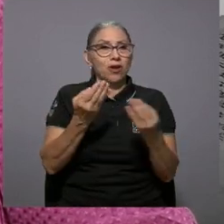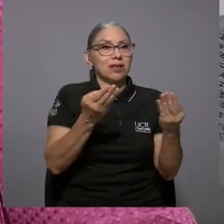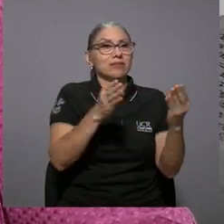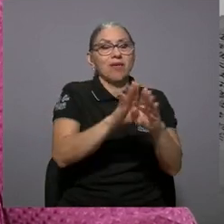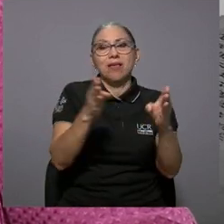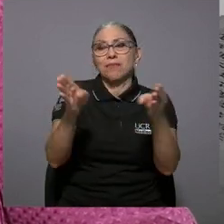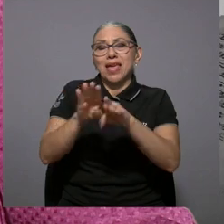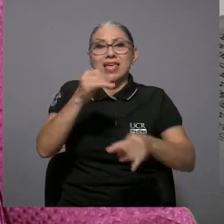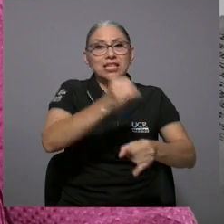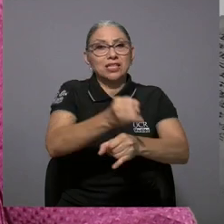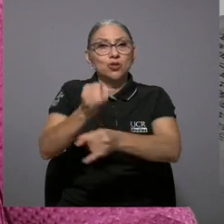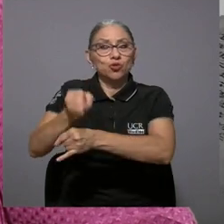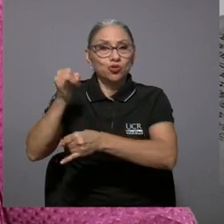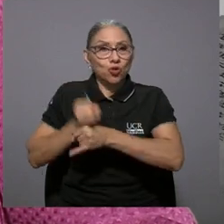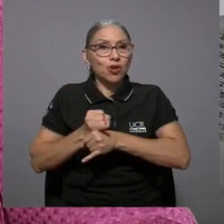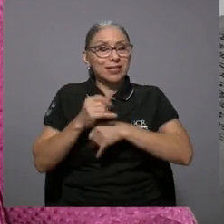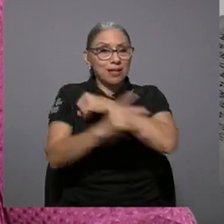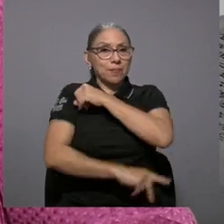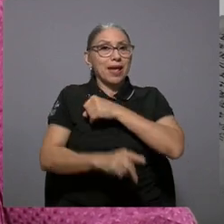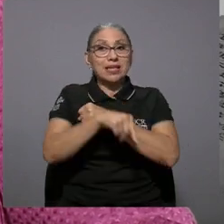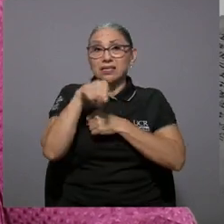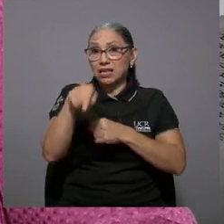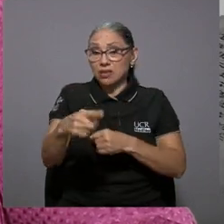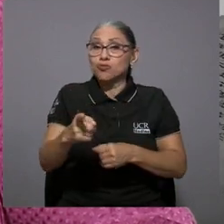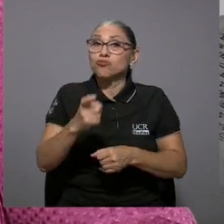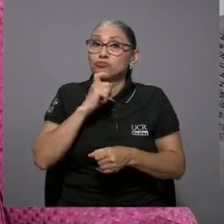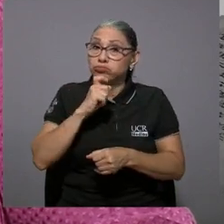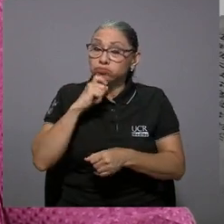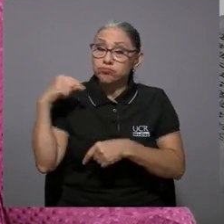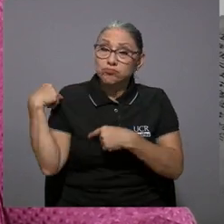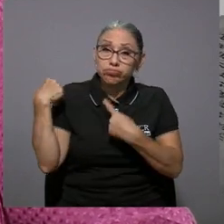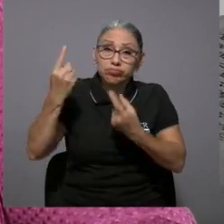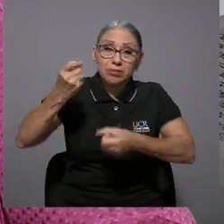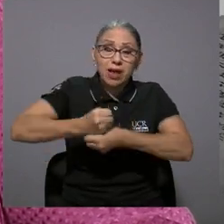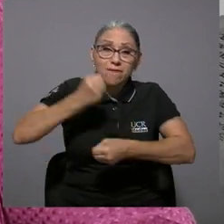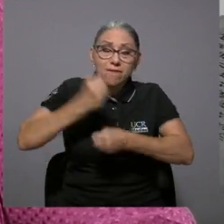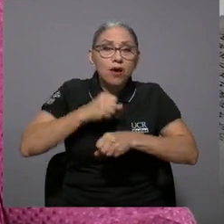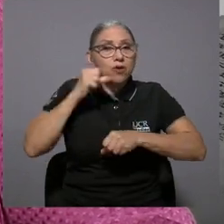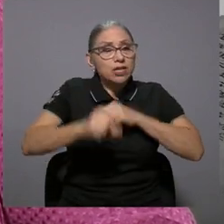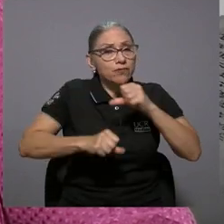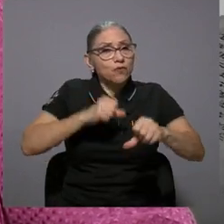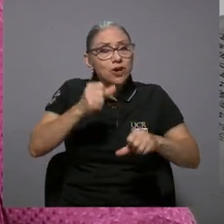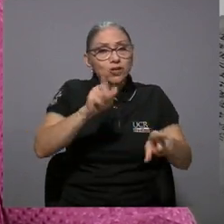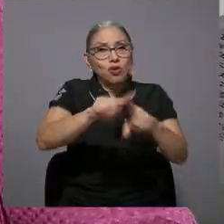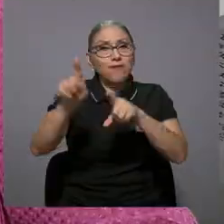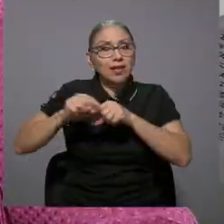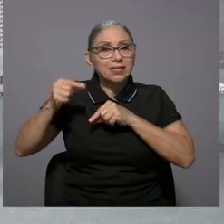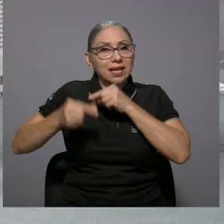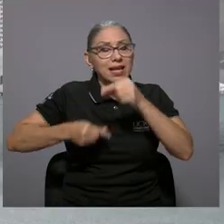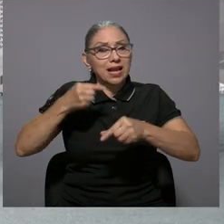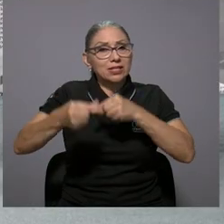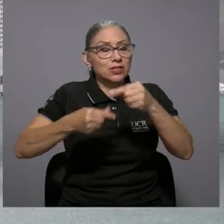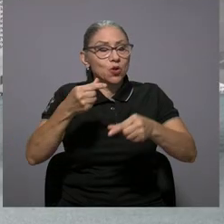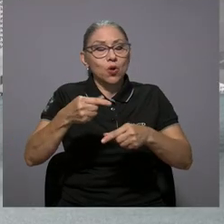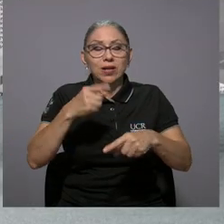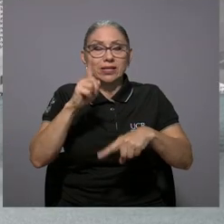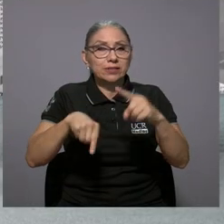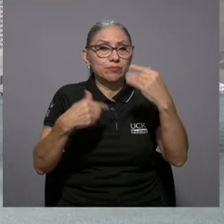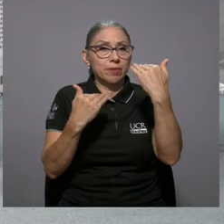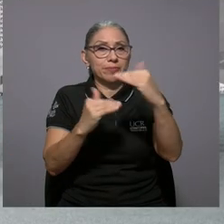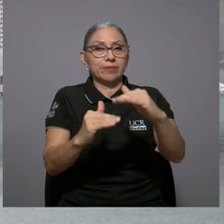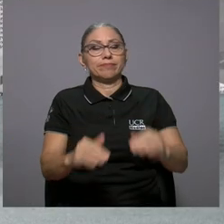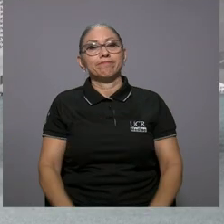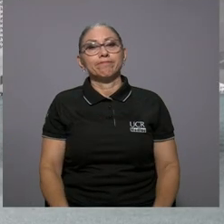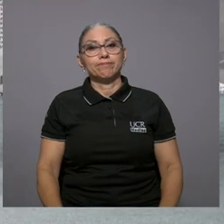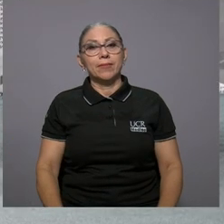instituciones señeras que tenemos en el país y que han costado mucho, han costado mucho trabajo, mucho esfuerzo de